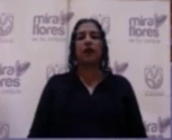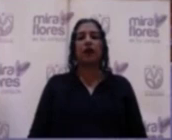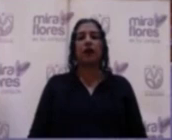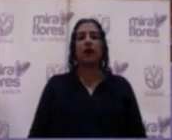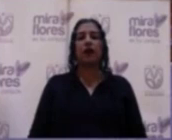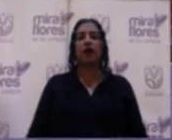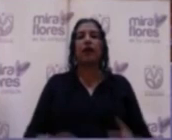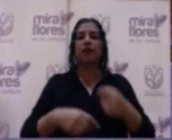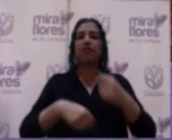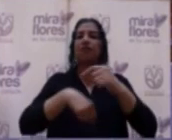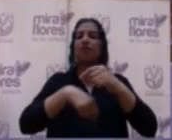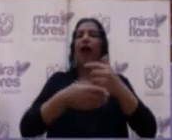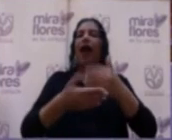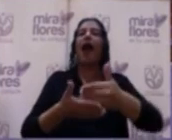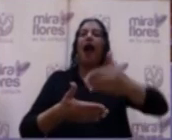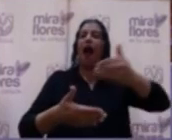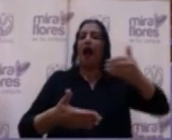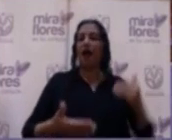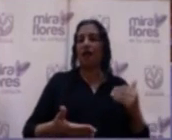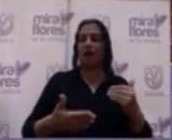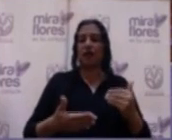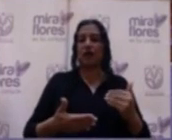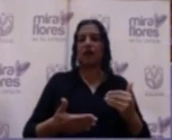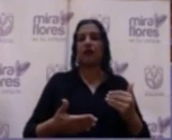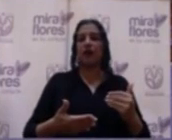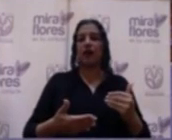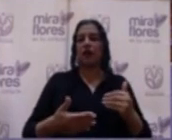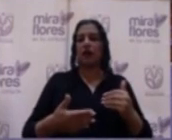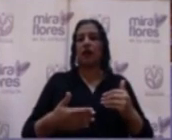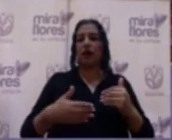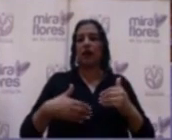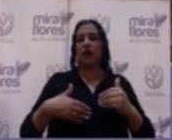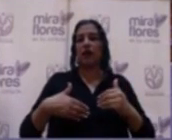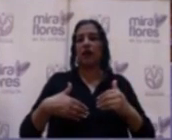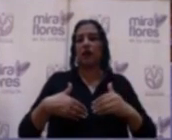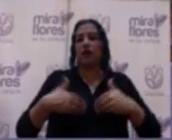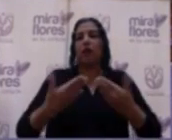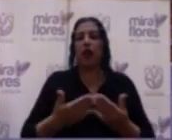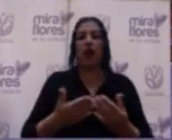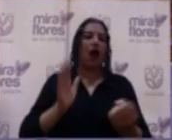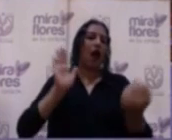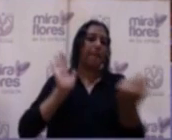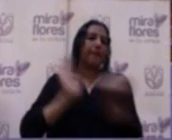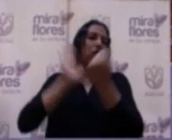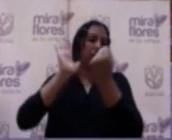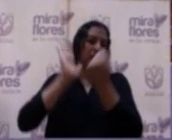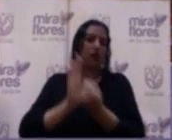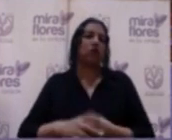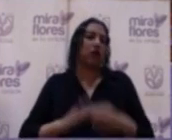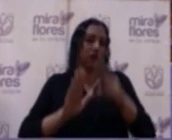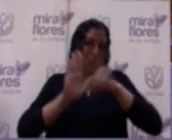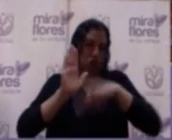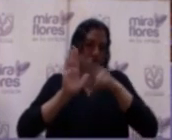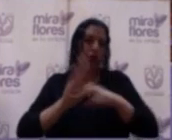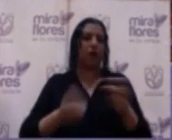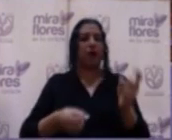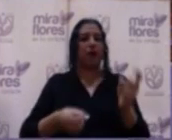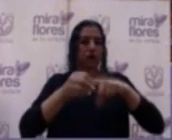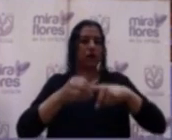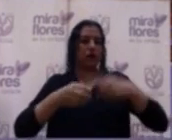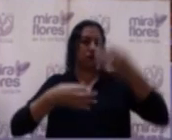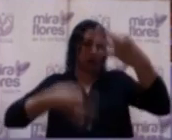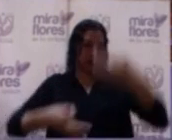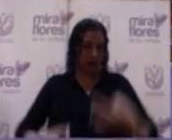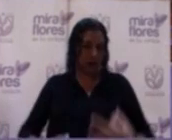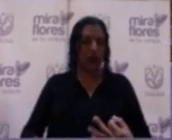momentos previos que se vaya a aprobar una ordenanza para el presupuesto participativo a fin de